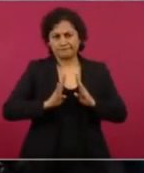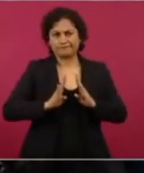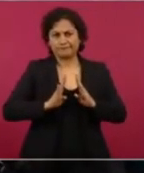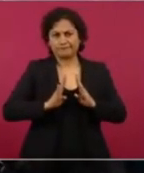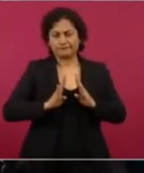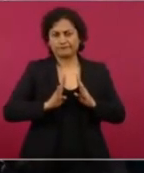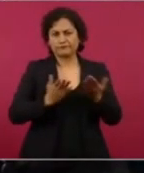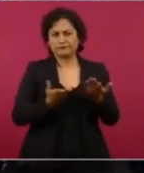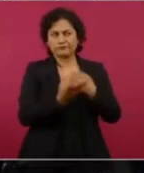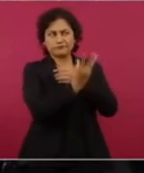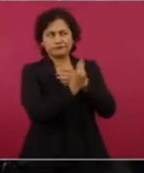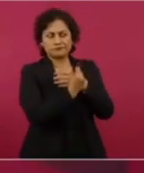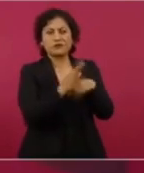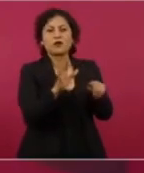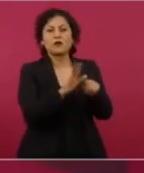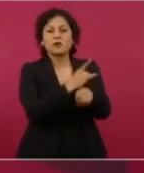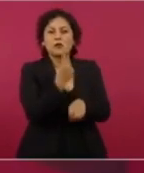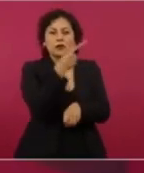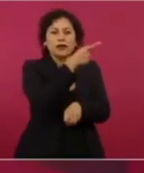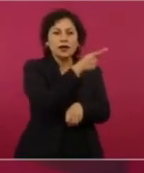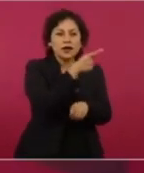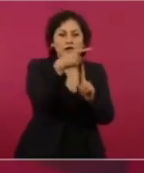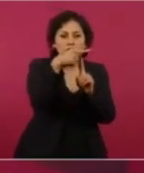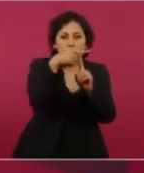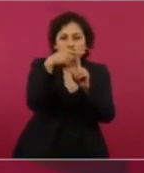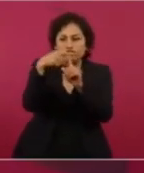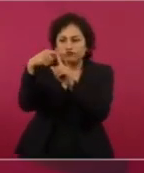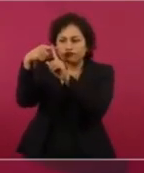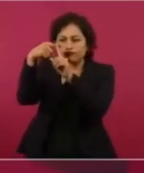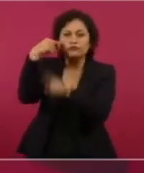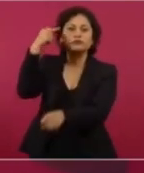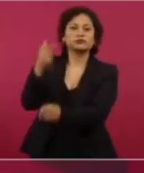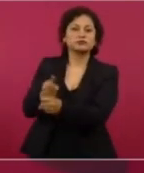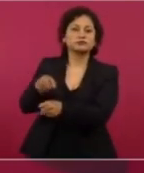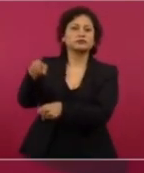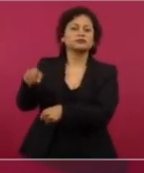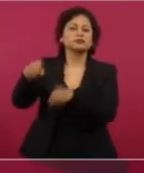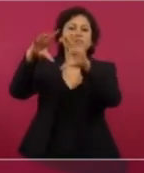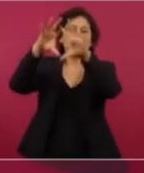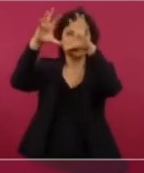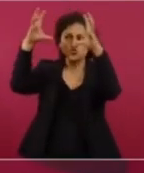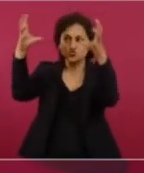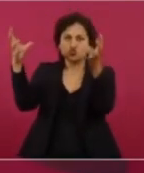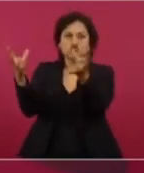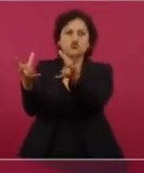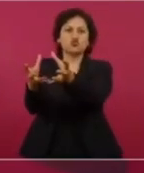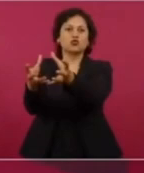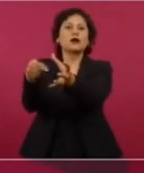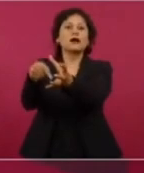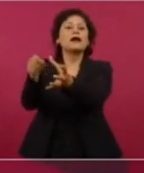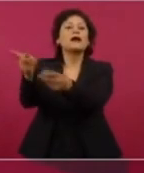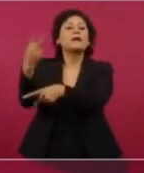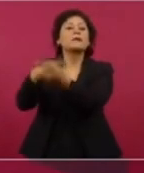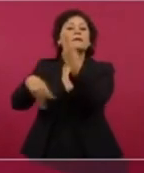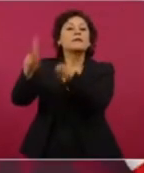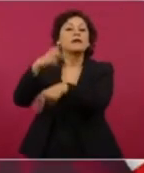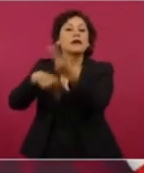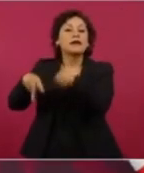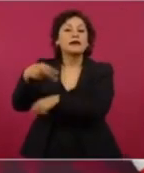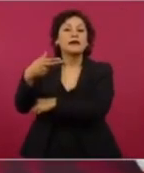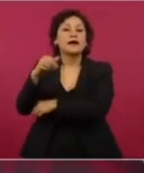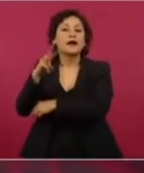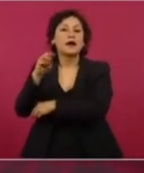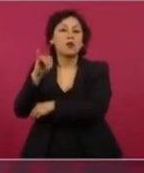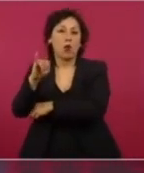habían detectado un globo que venía de Hawái y que iba a pasar